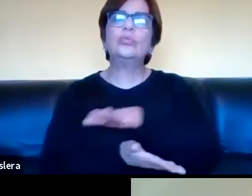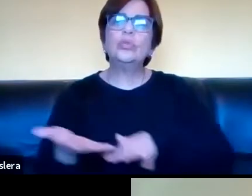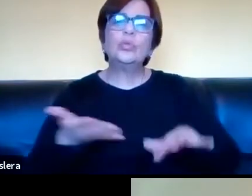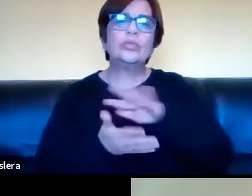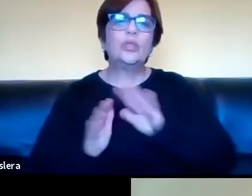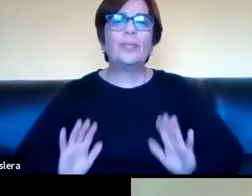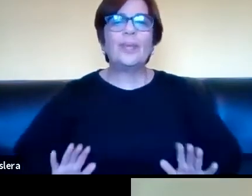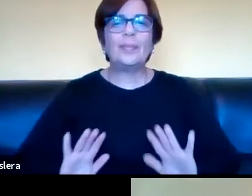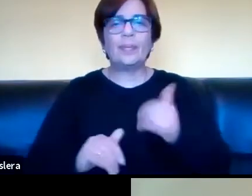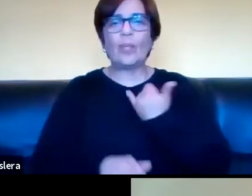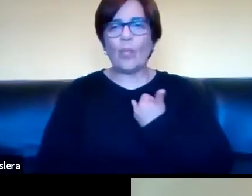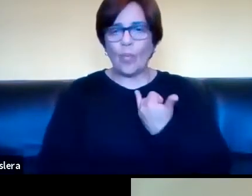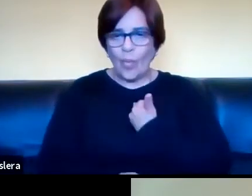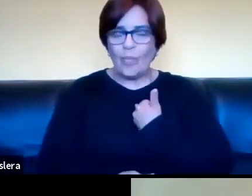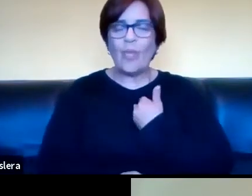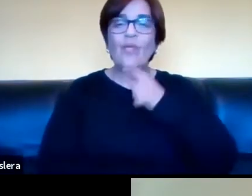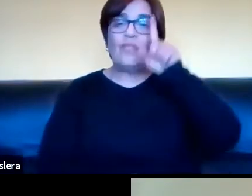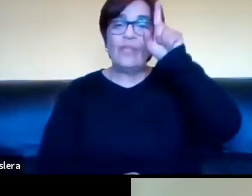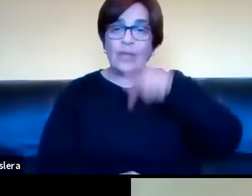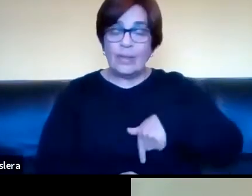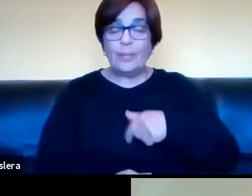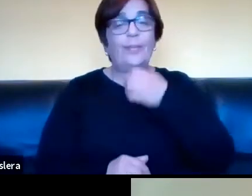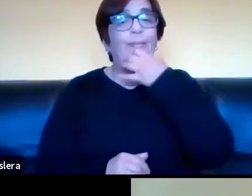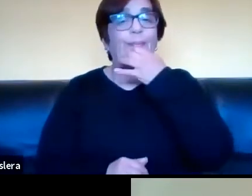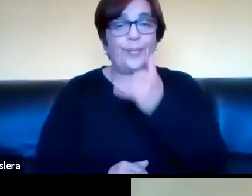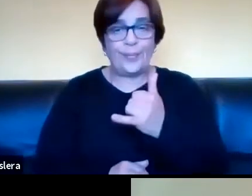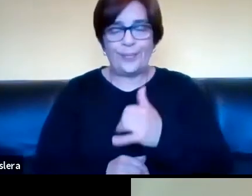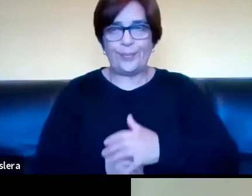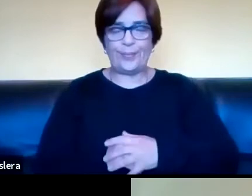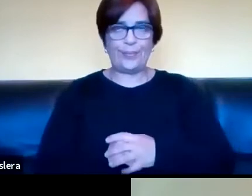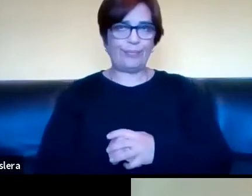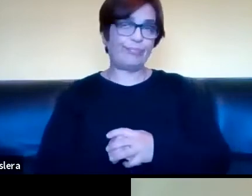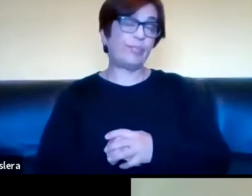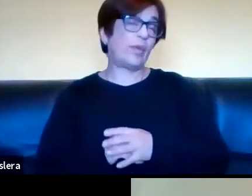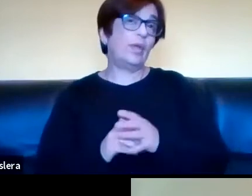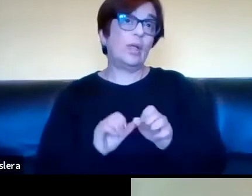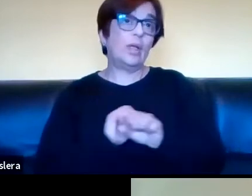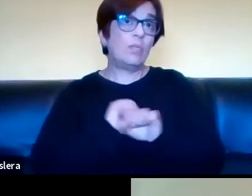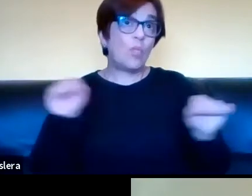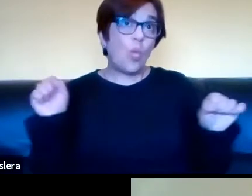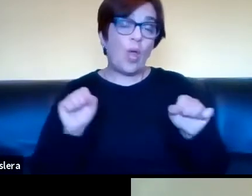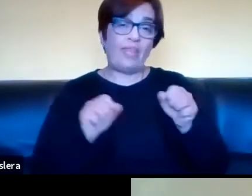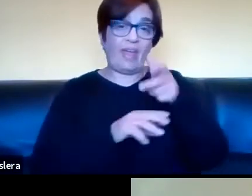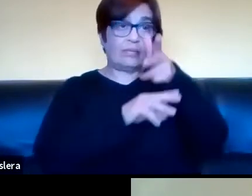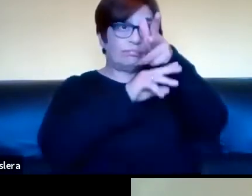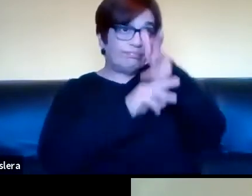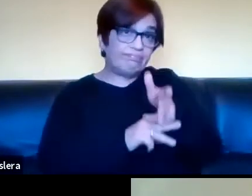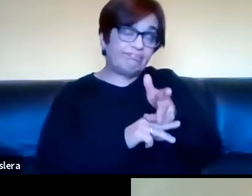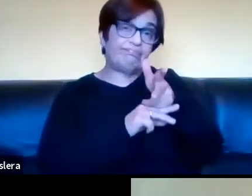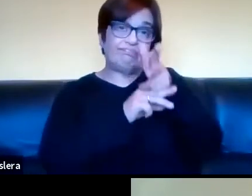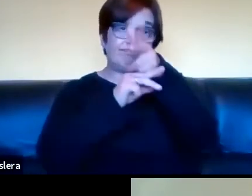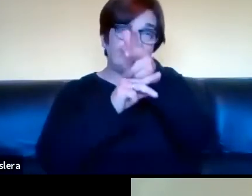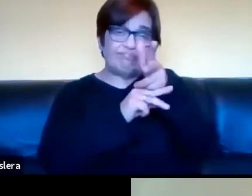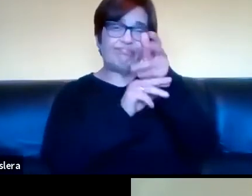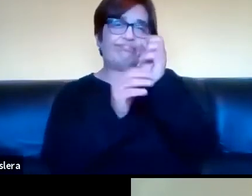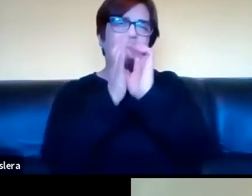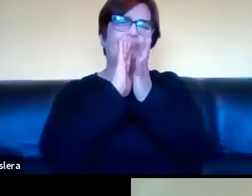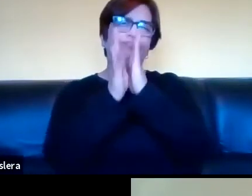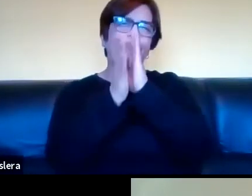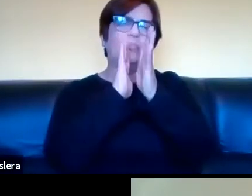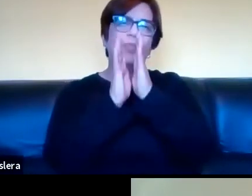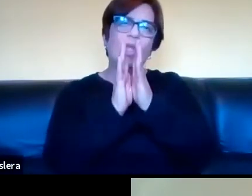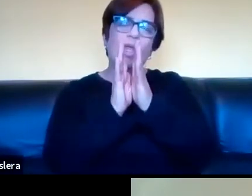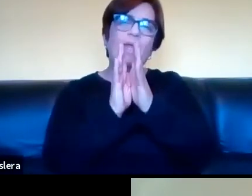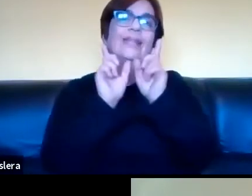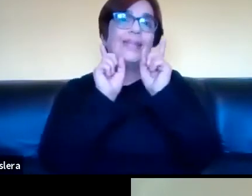producción, ¿no? O sea, en esto de que para que de repente las visograbaciones puedan cumplir estas